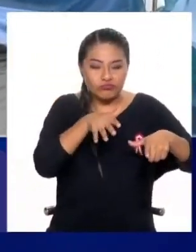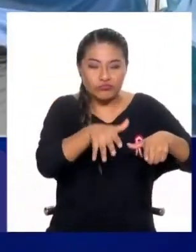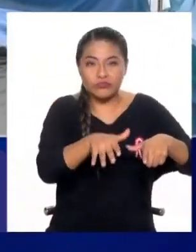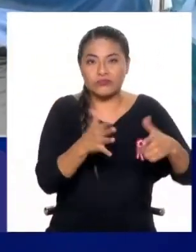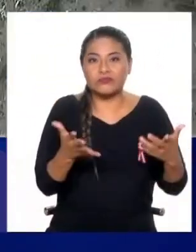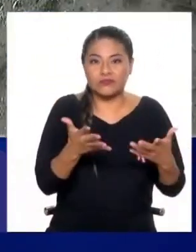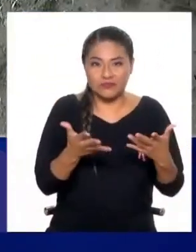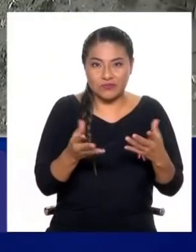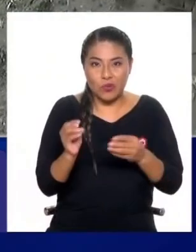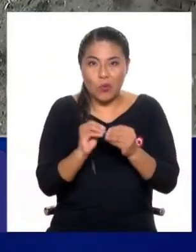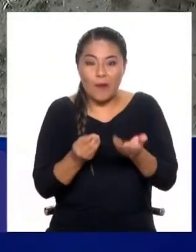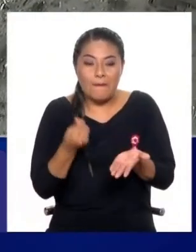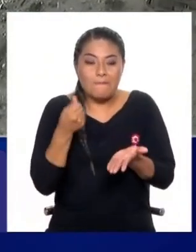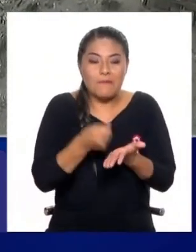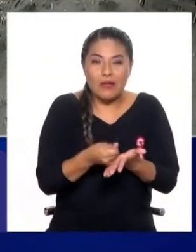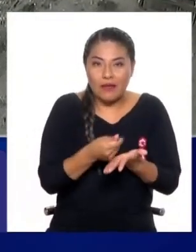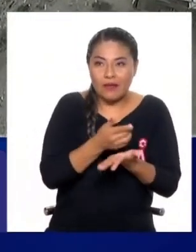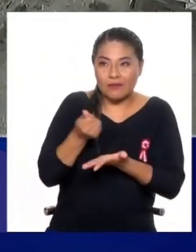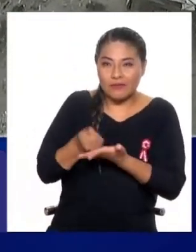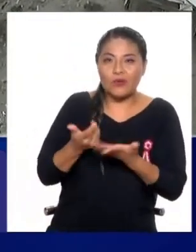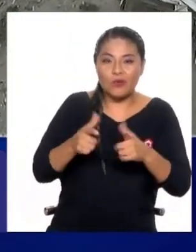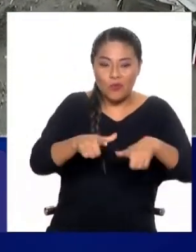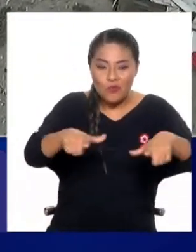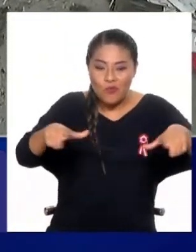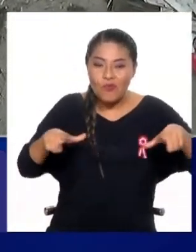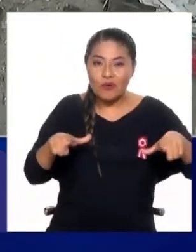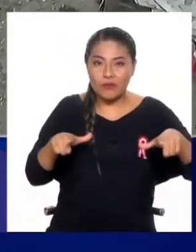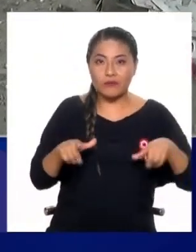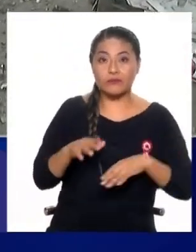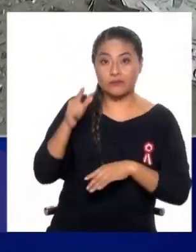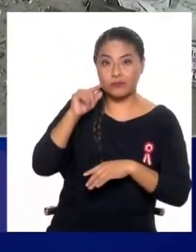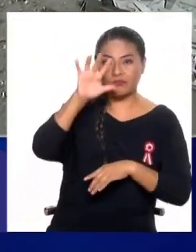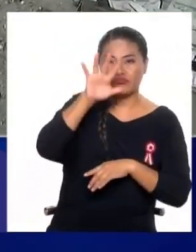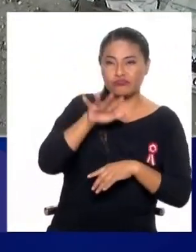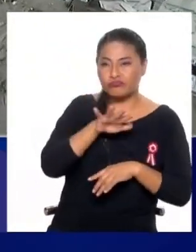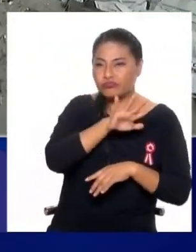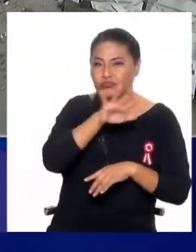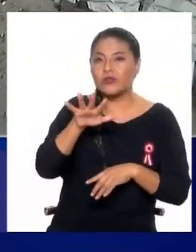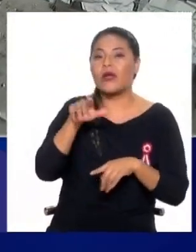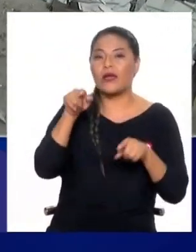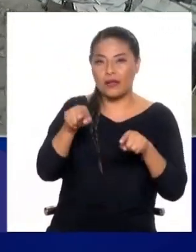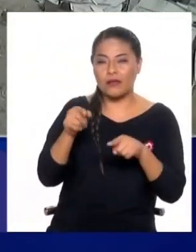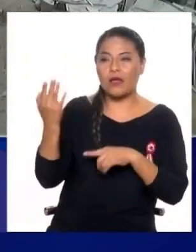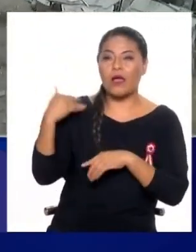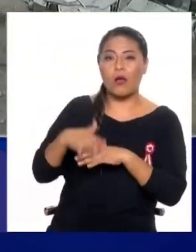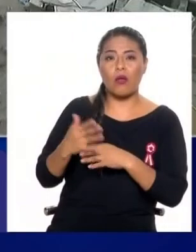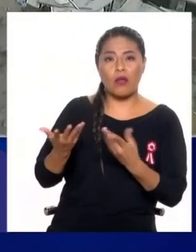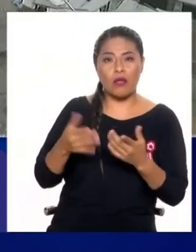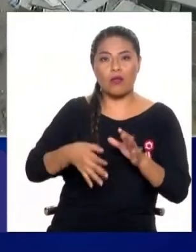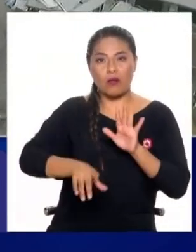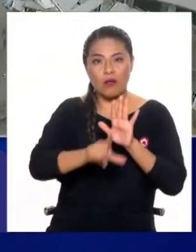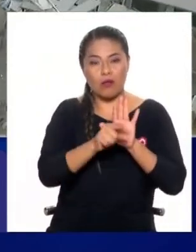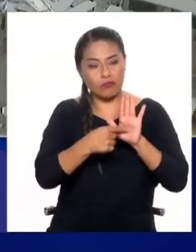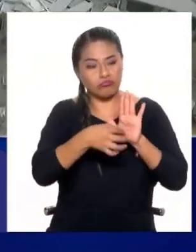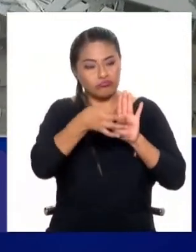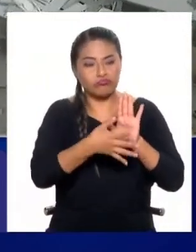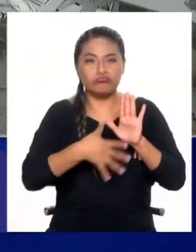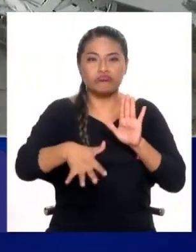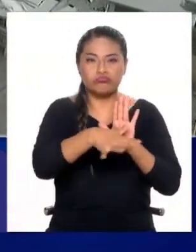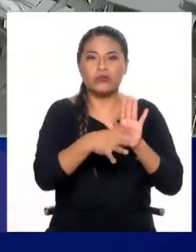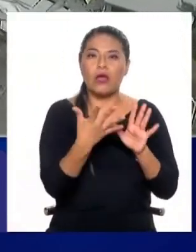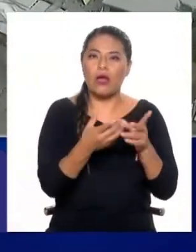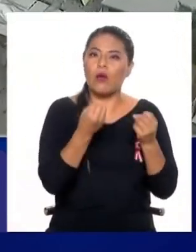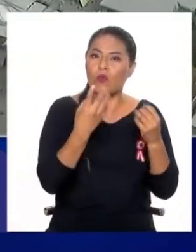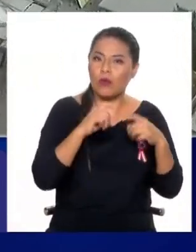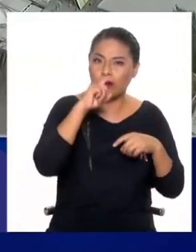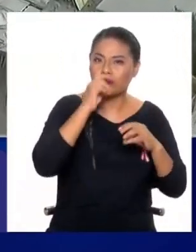los arbitrios. Justamente, los distritos más formales son los más ricos y los más informales los más